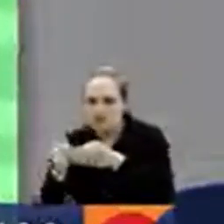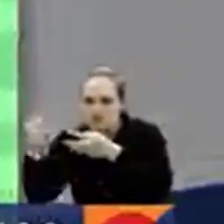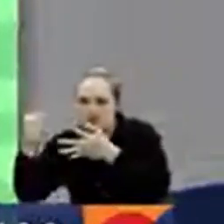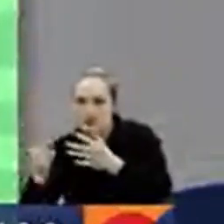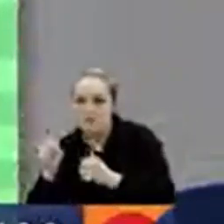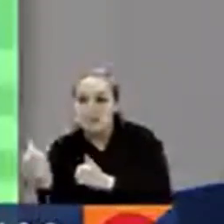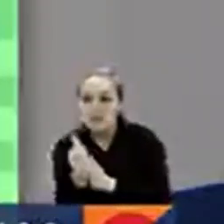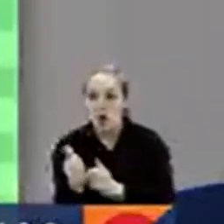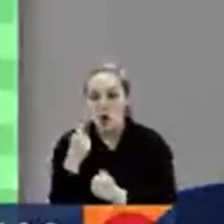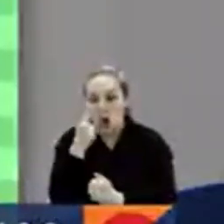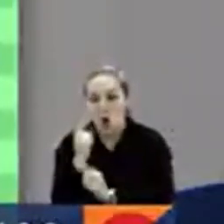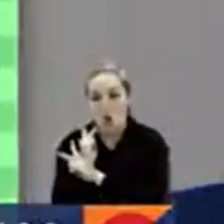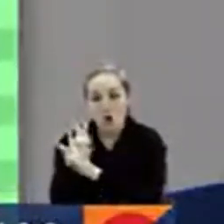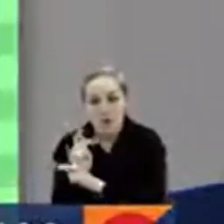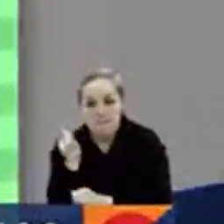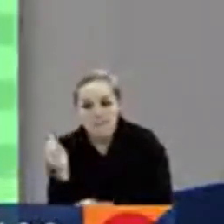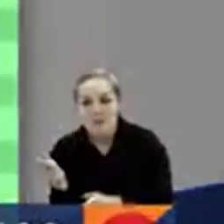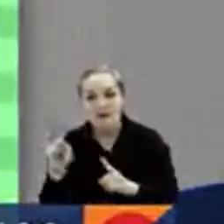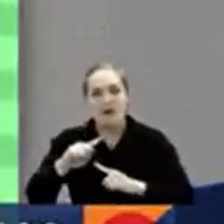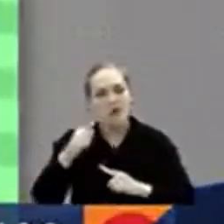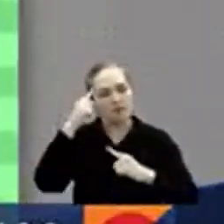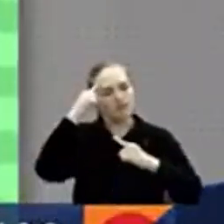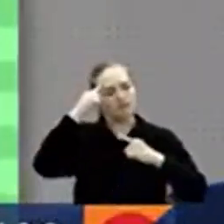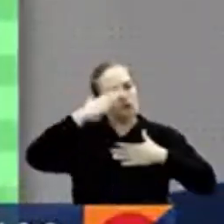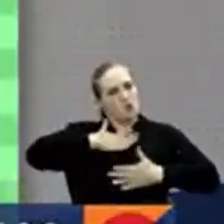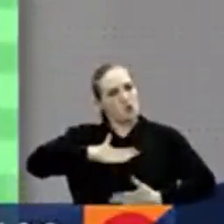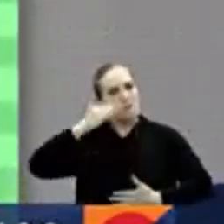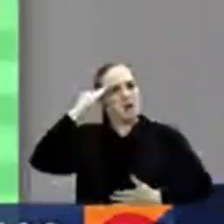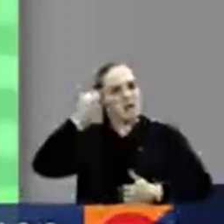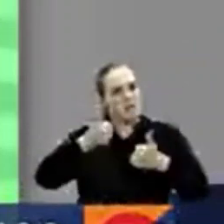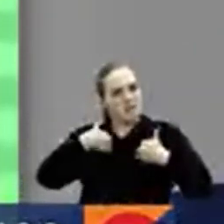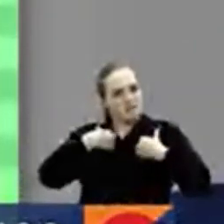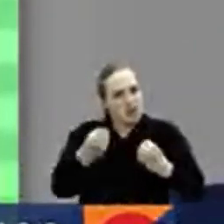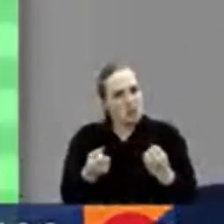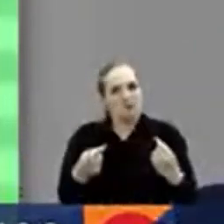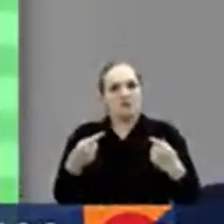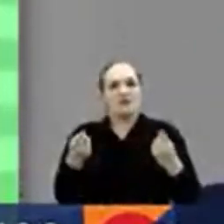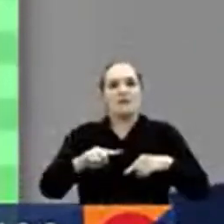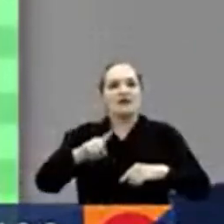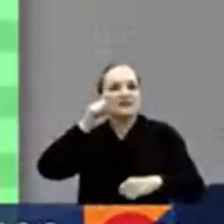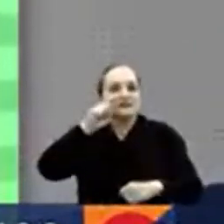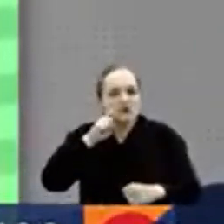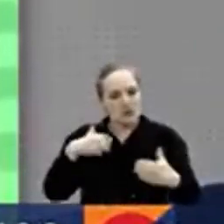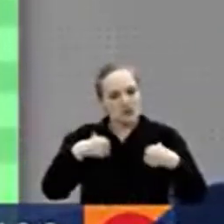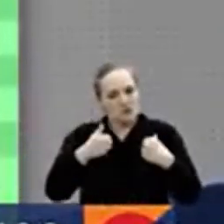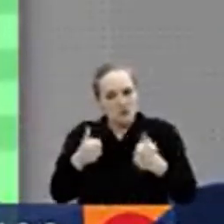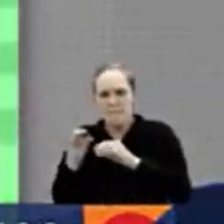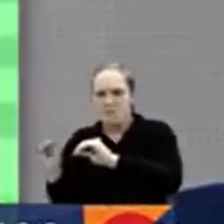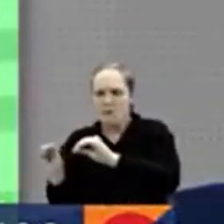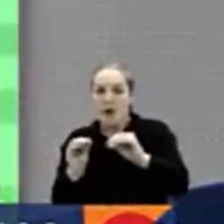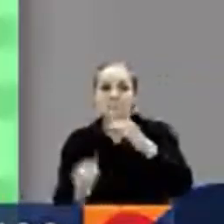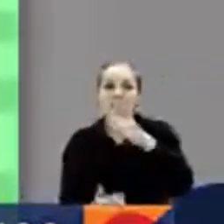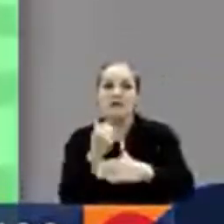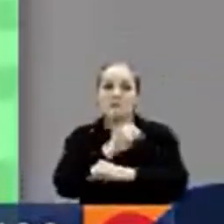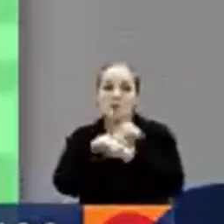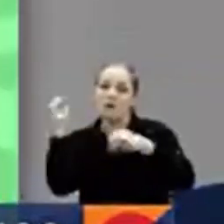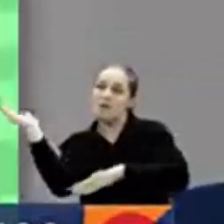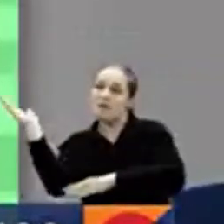autocuidado, salud mental y salud sexual, entre otros temas. La actividad comenzará a las 7 de la mañana y terminará al mediodía.